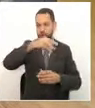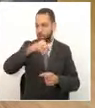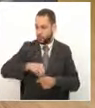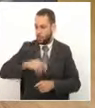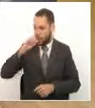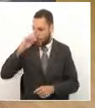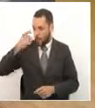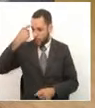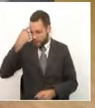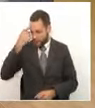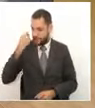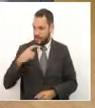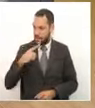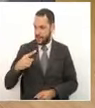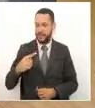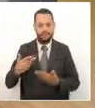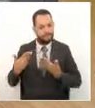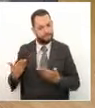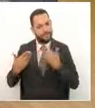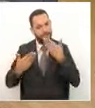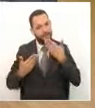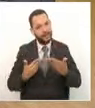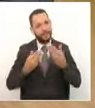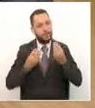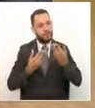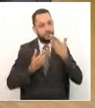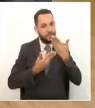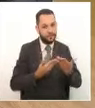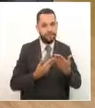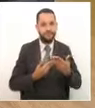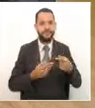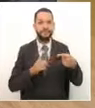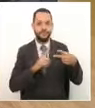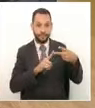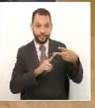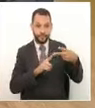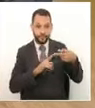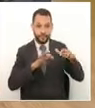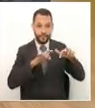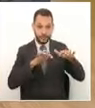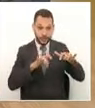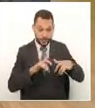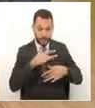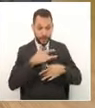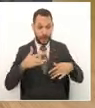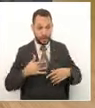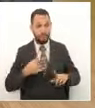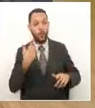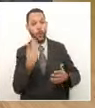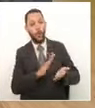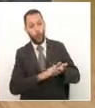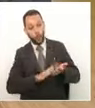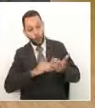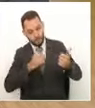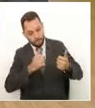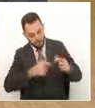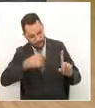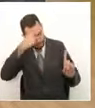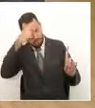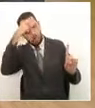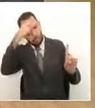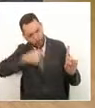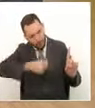gobernador lidera y por supuesto doctor javier darío reiterarles nuestro reconocimiento por ese manejo en la salud que ha dado